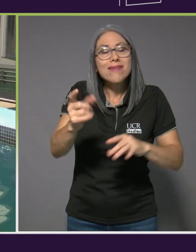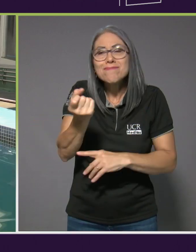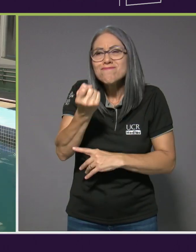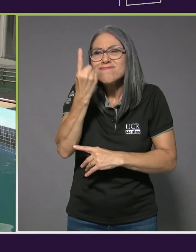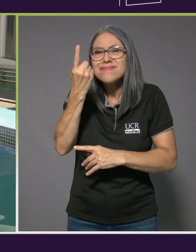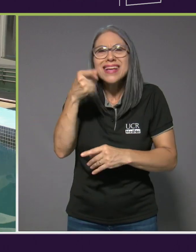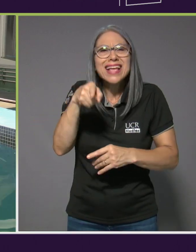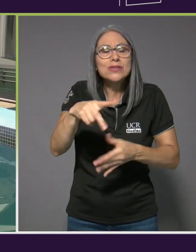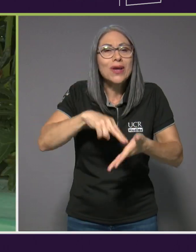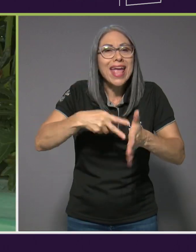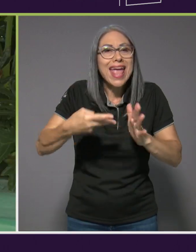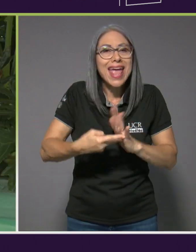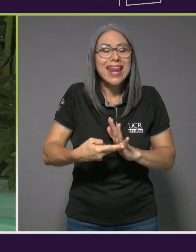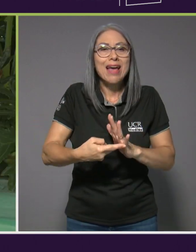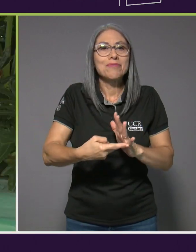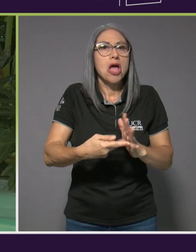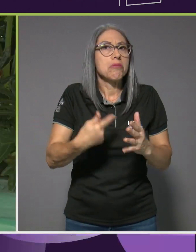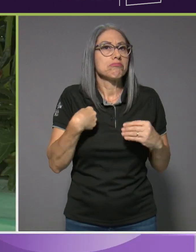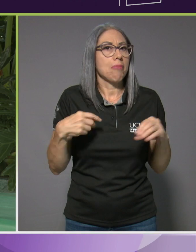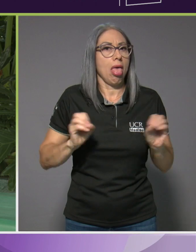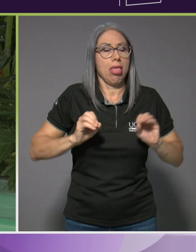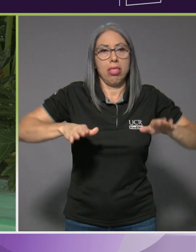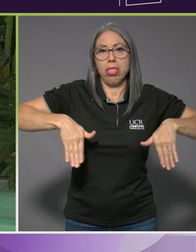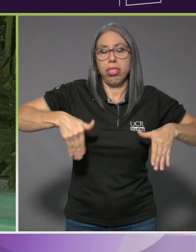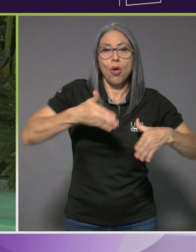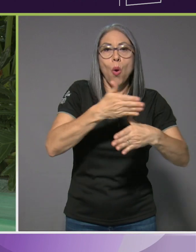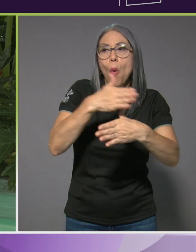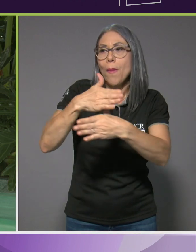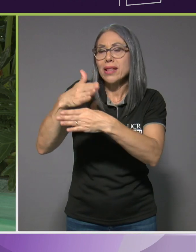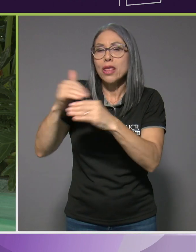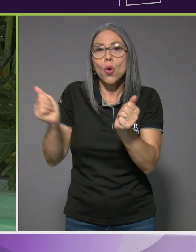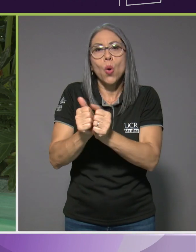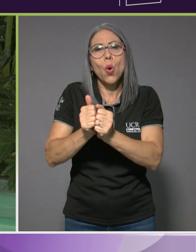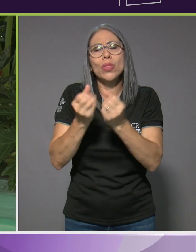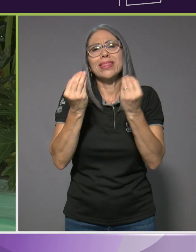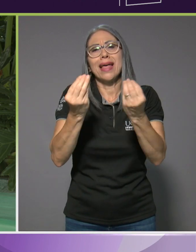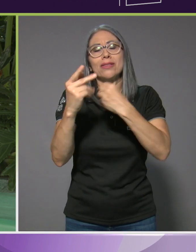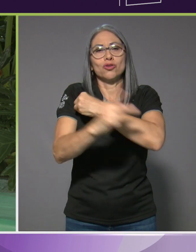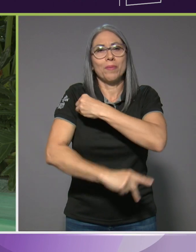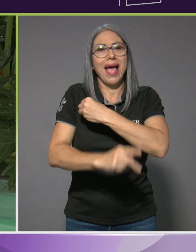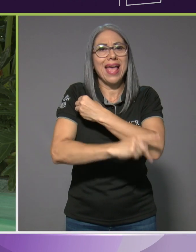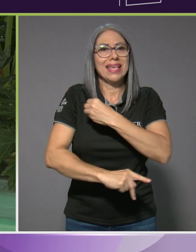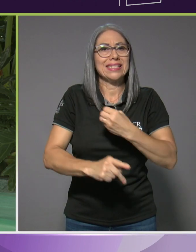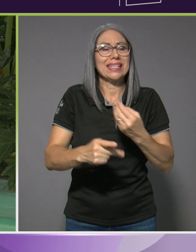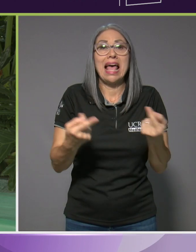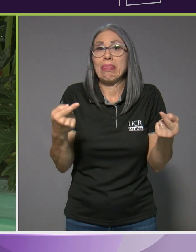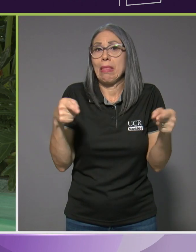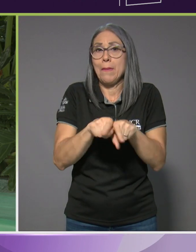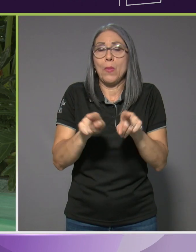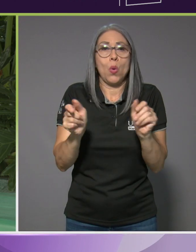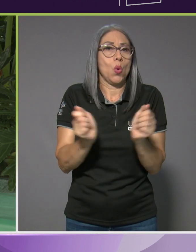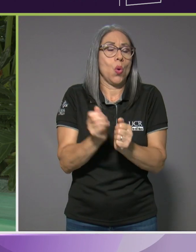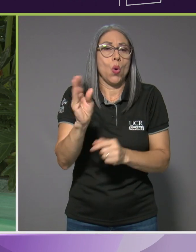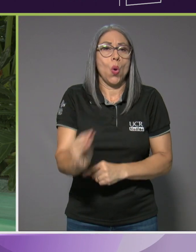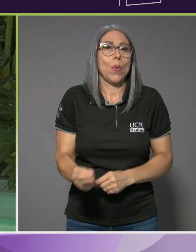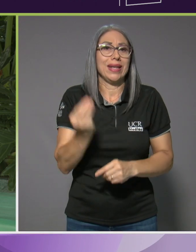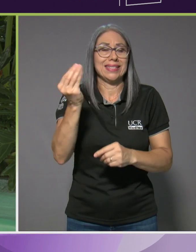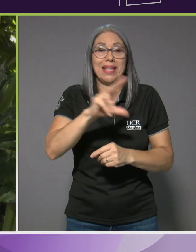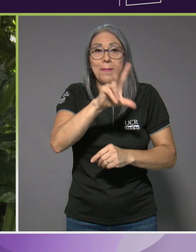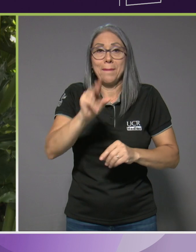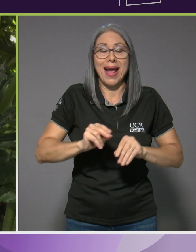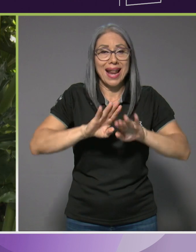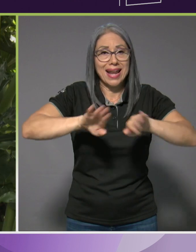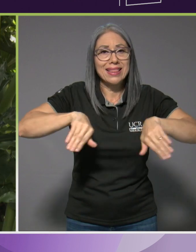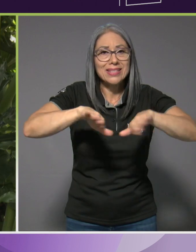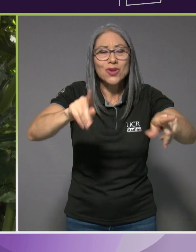no había compartido con tantos países ni en ese momento con tantos jóvenes de para natación y distintos deportes,